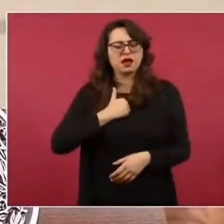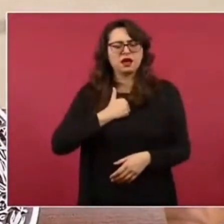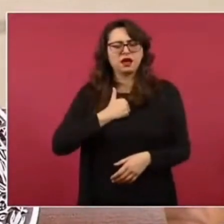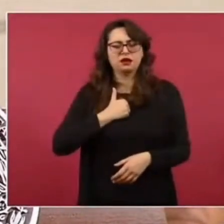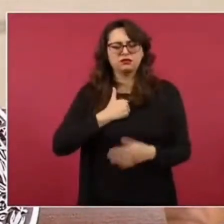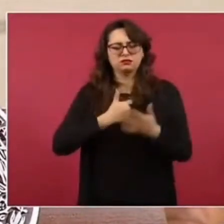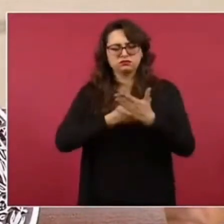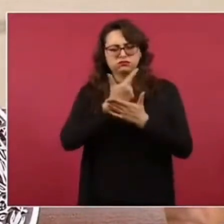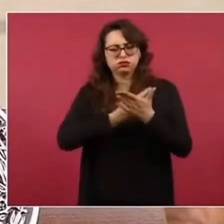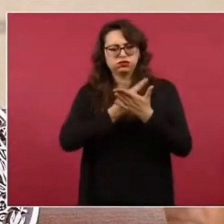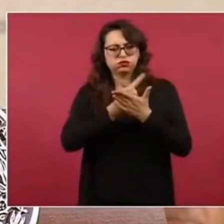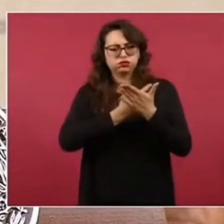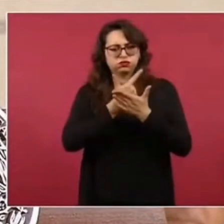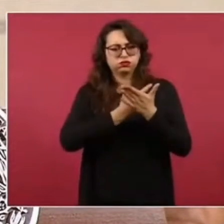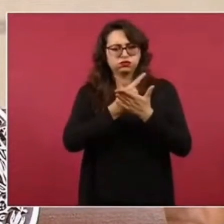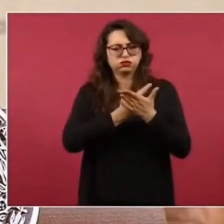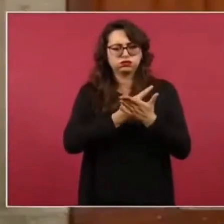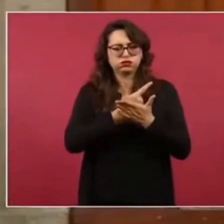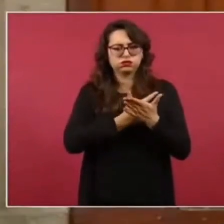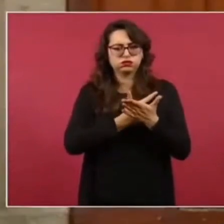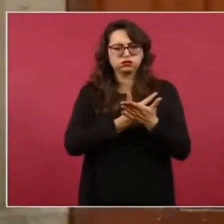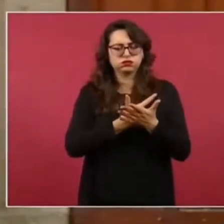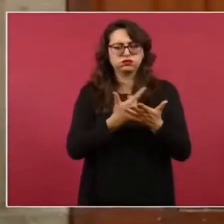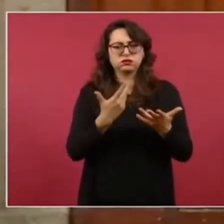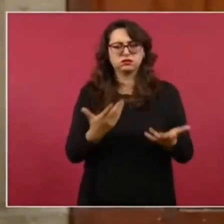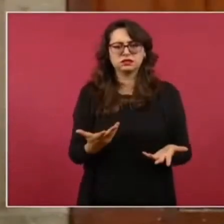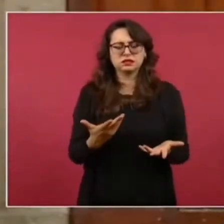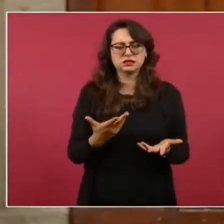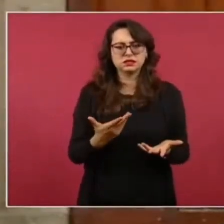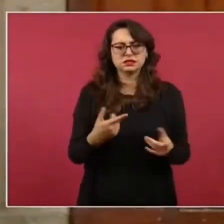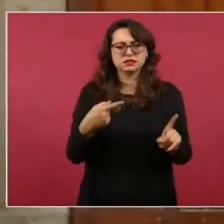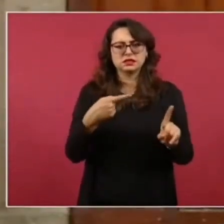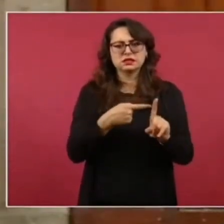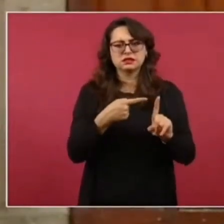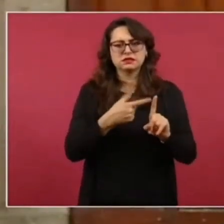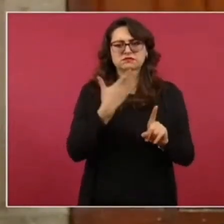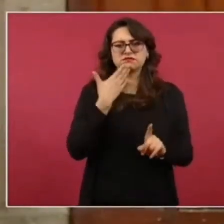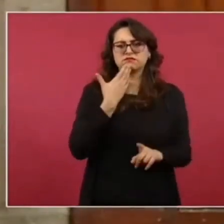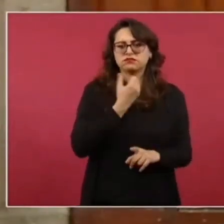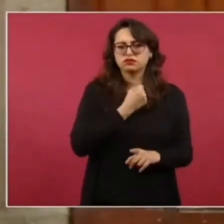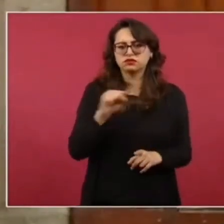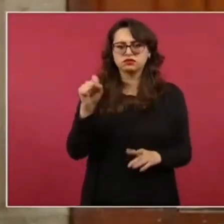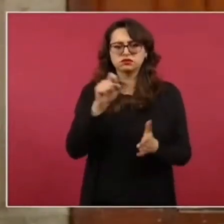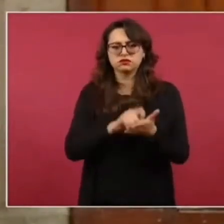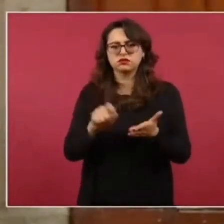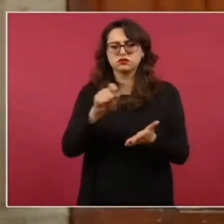muy famoso que escribió un libro que se llama una sociedad mejor